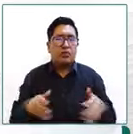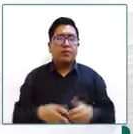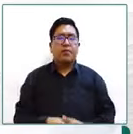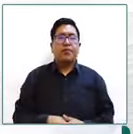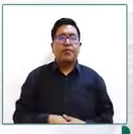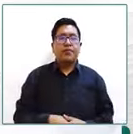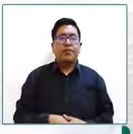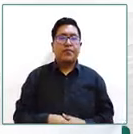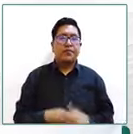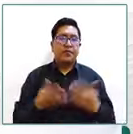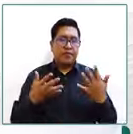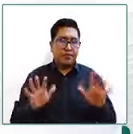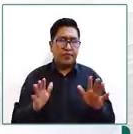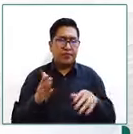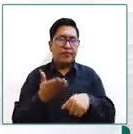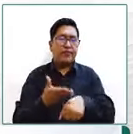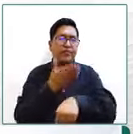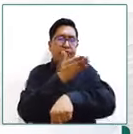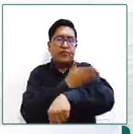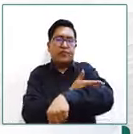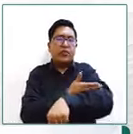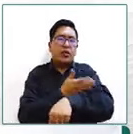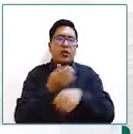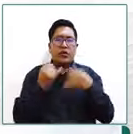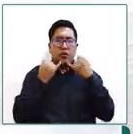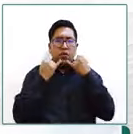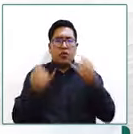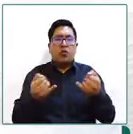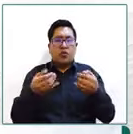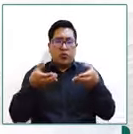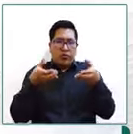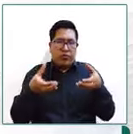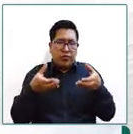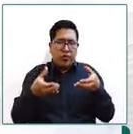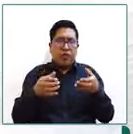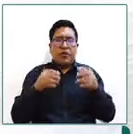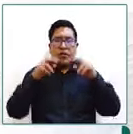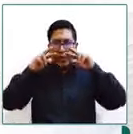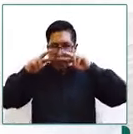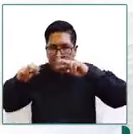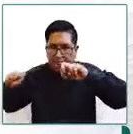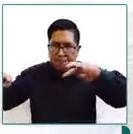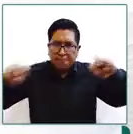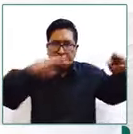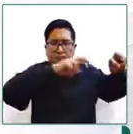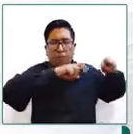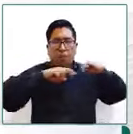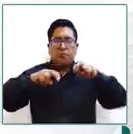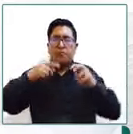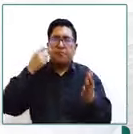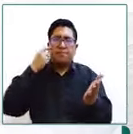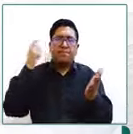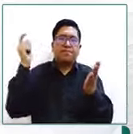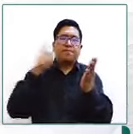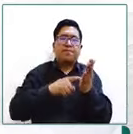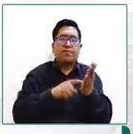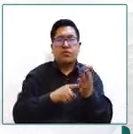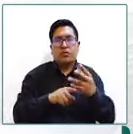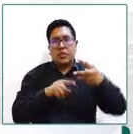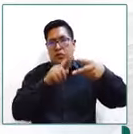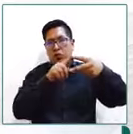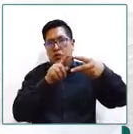el informe defensorial la investigación defensorial establece dos tipos de